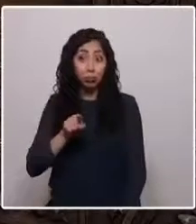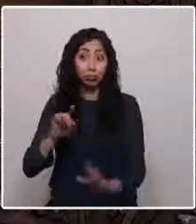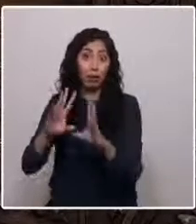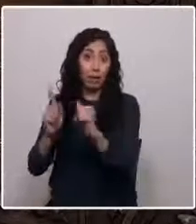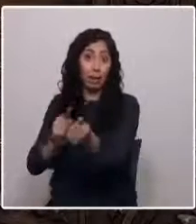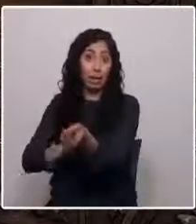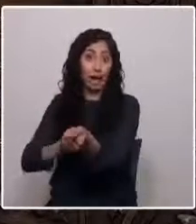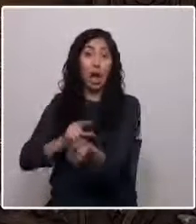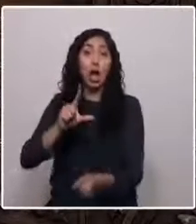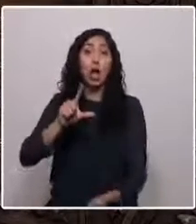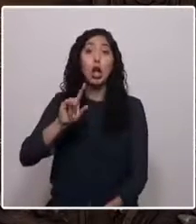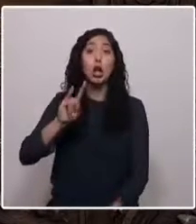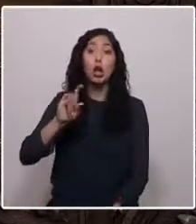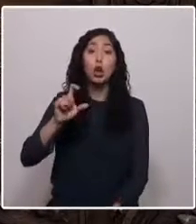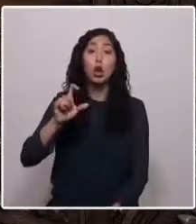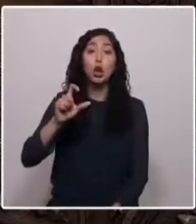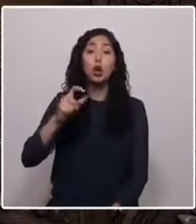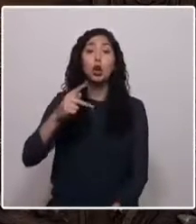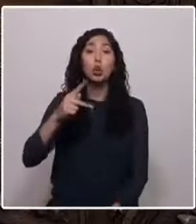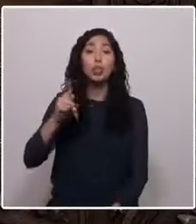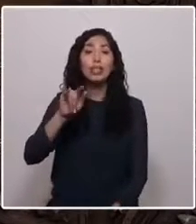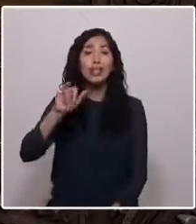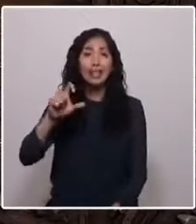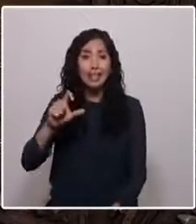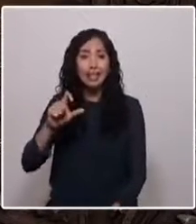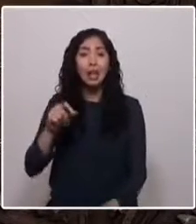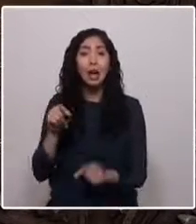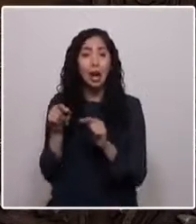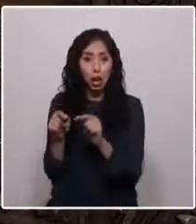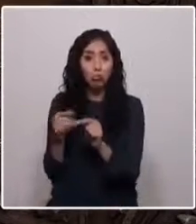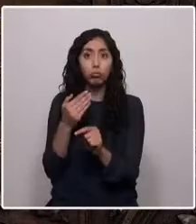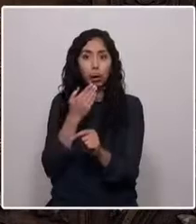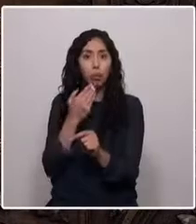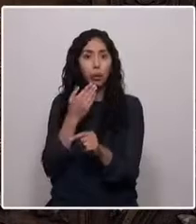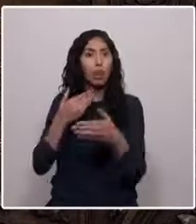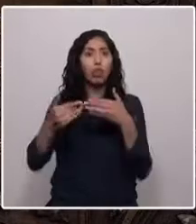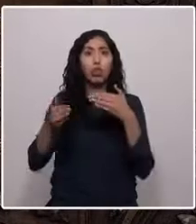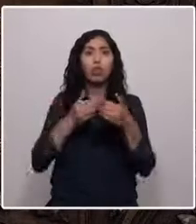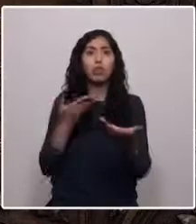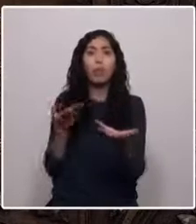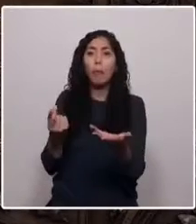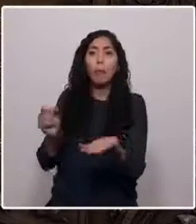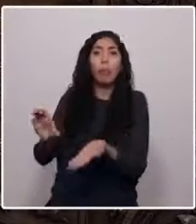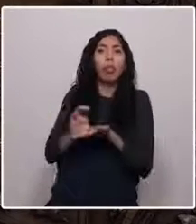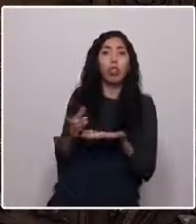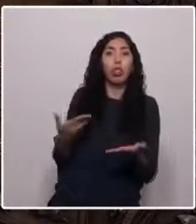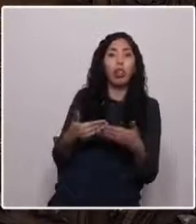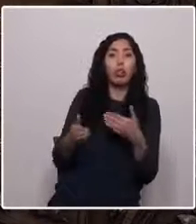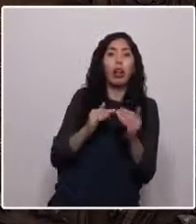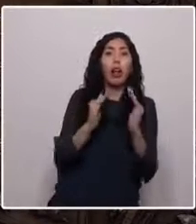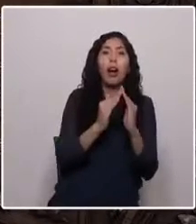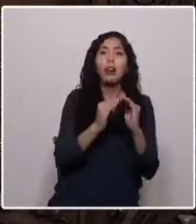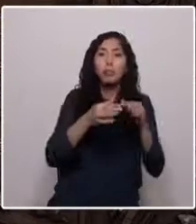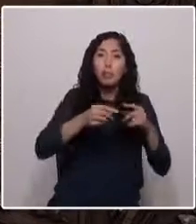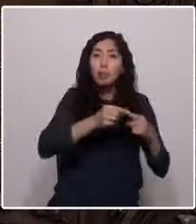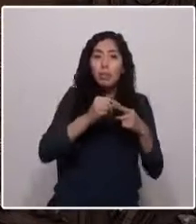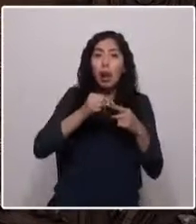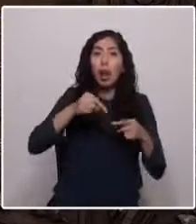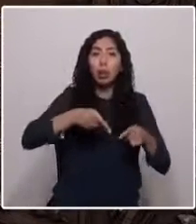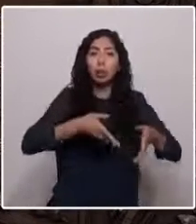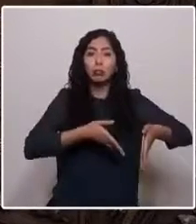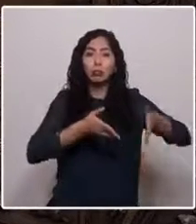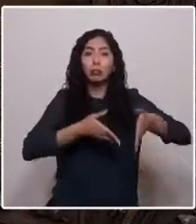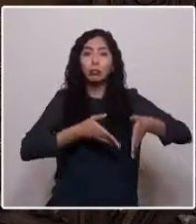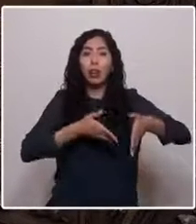familia nace en la ciudad de donde provengo, Calama, también tiene su casa matriz en Avenida Poquindo, 4001, Comuna de Las